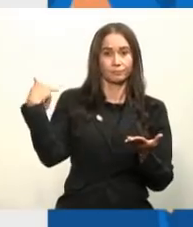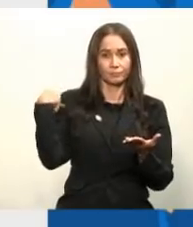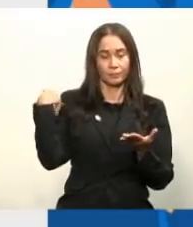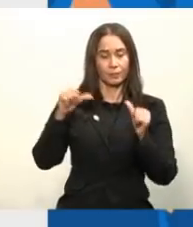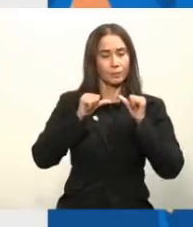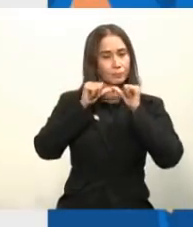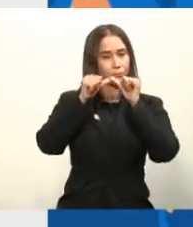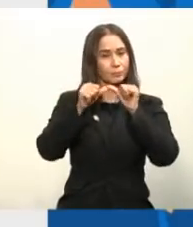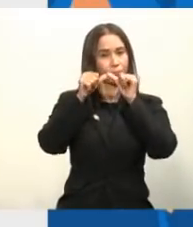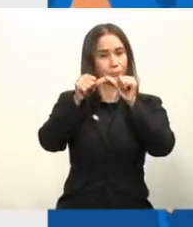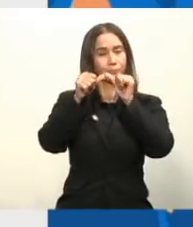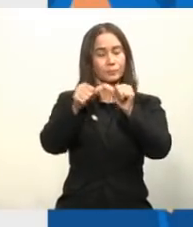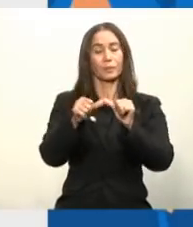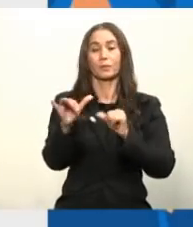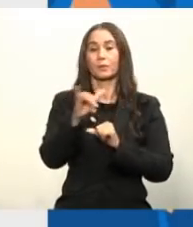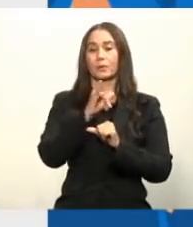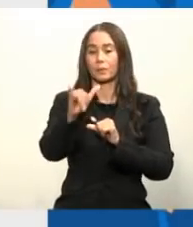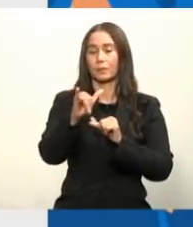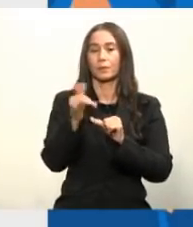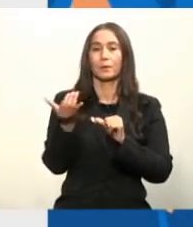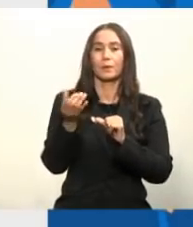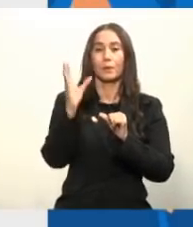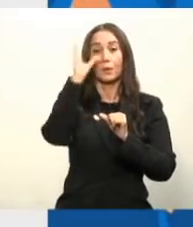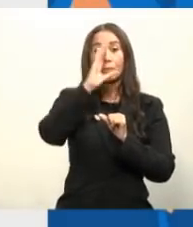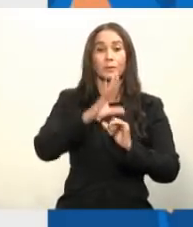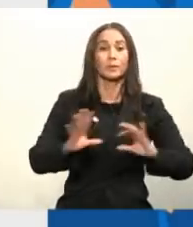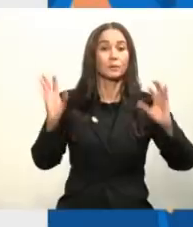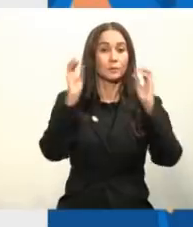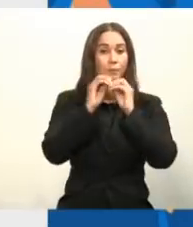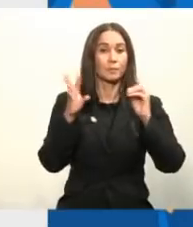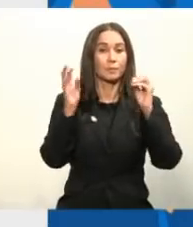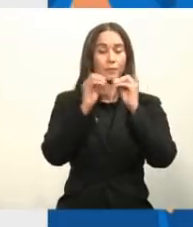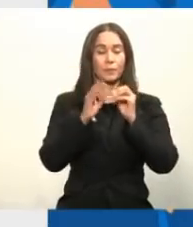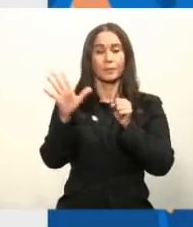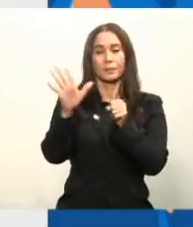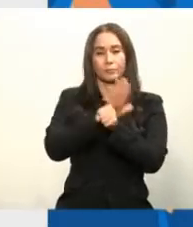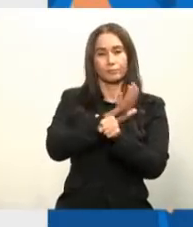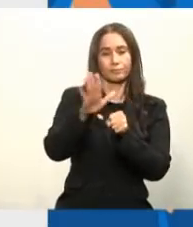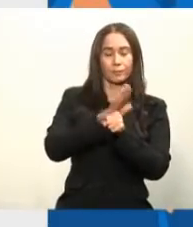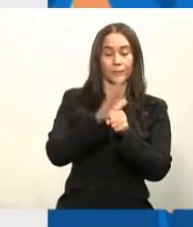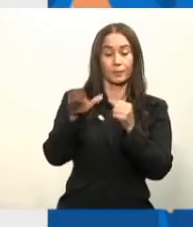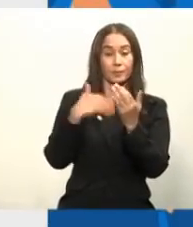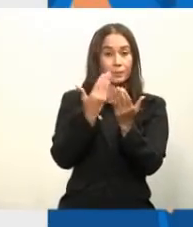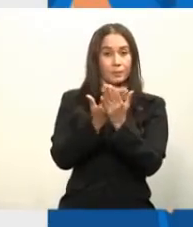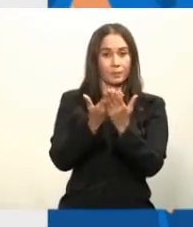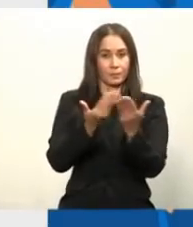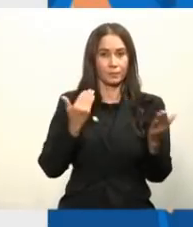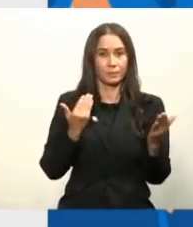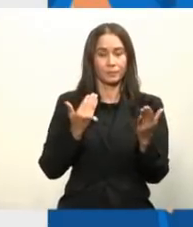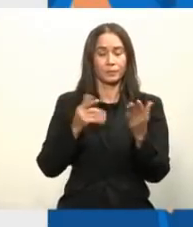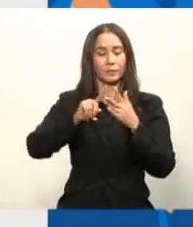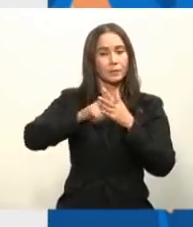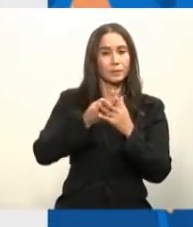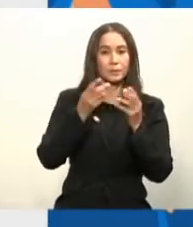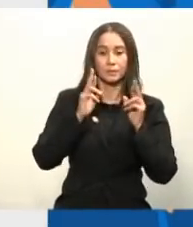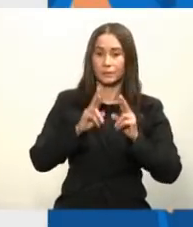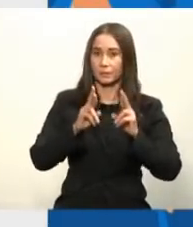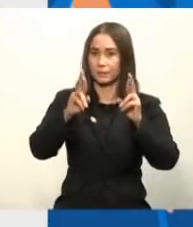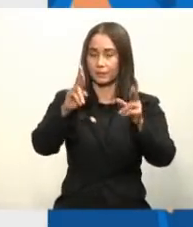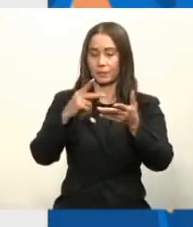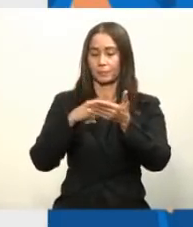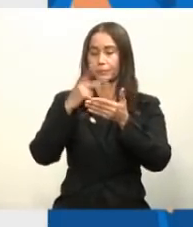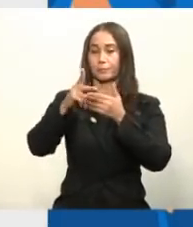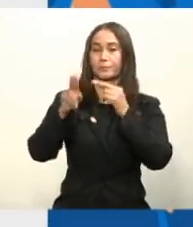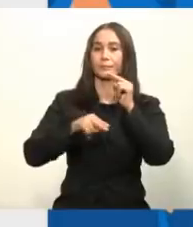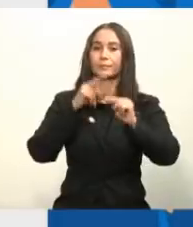todo lo que sea humanamente posible para que puedan llegar lo antes posible e iniciar este plan de